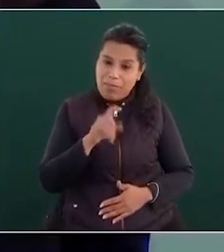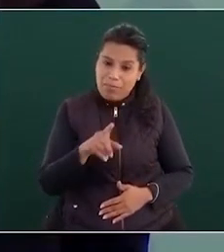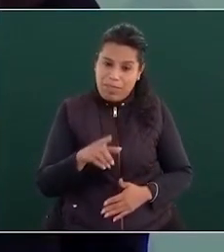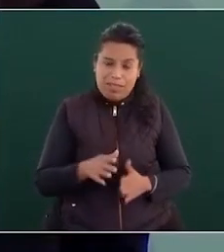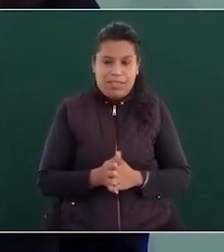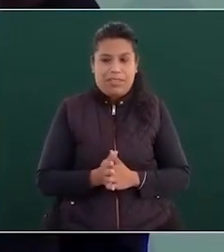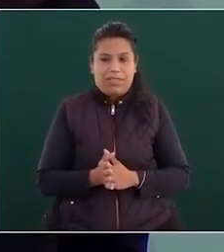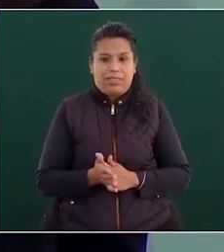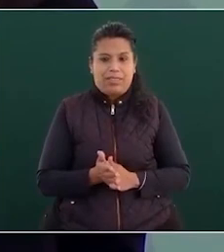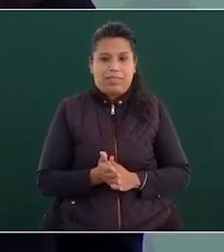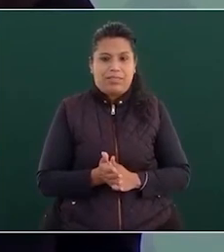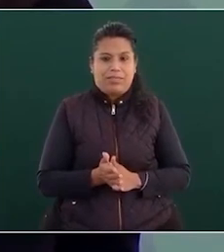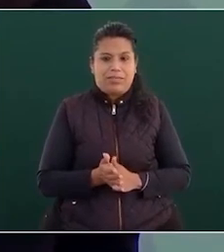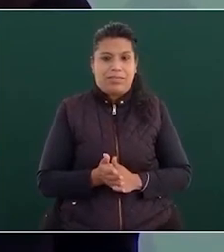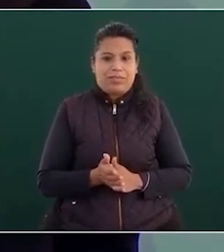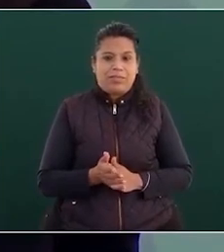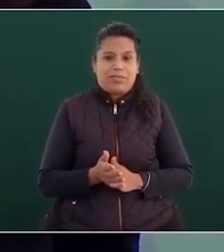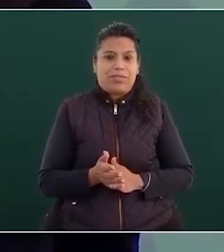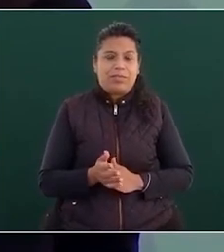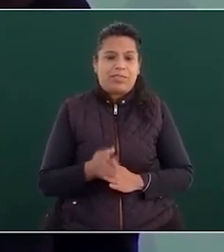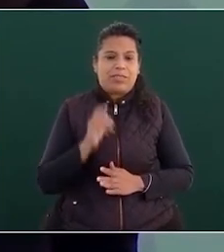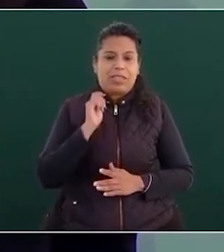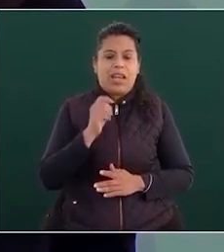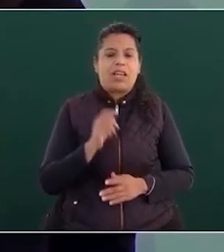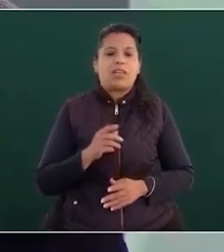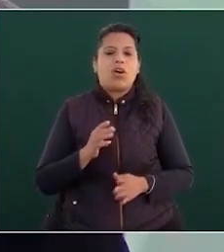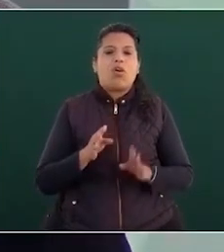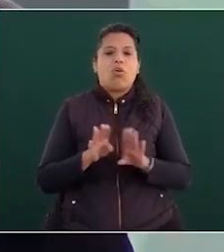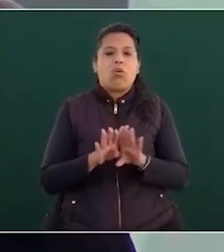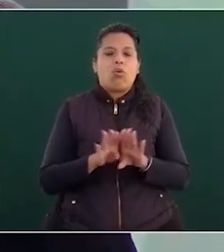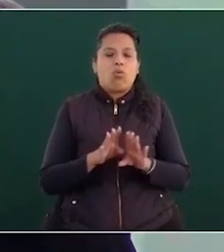es sinónimo de machismo